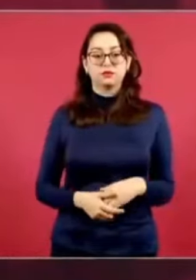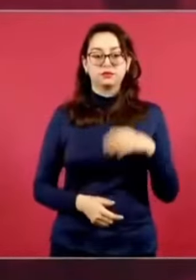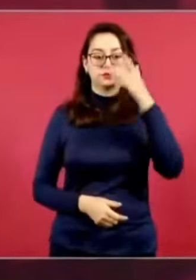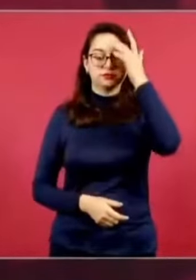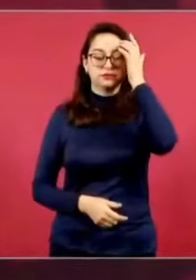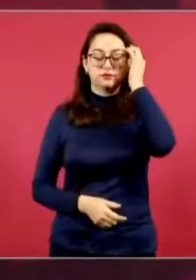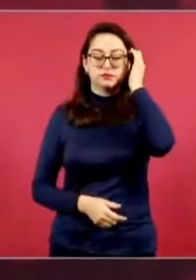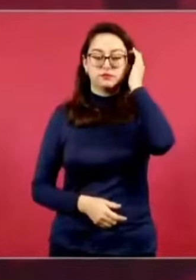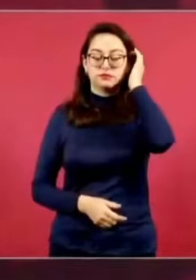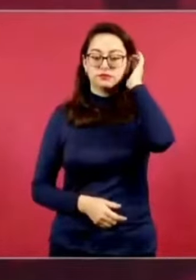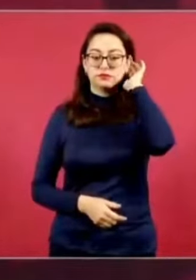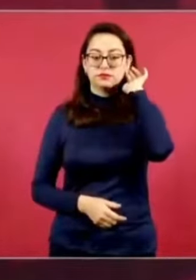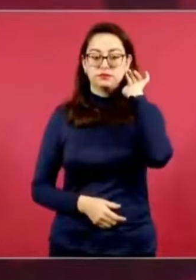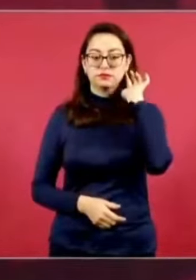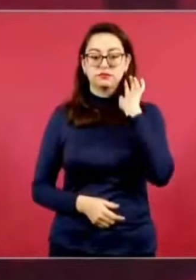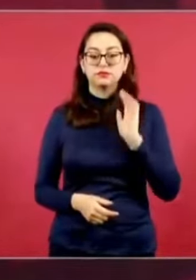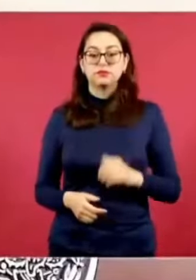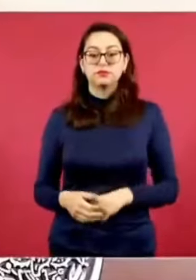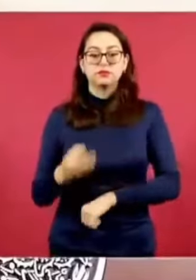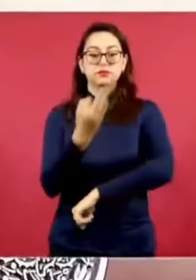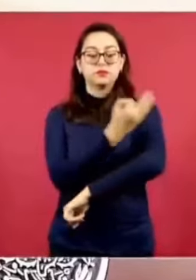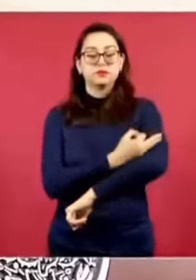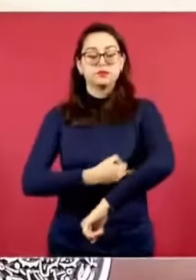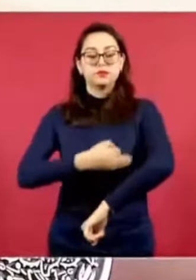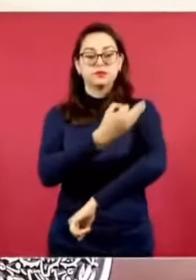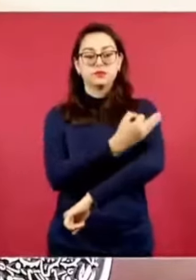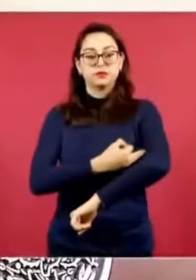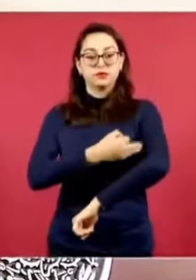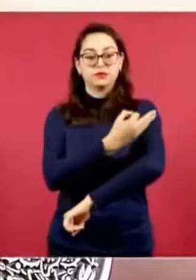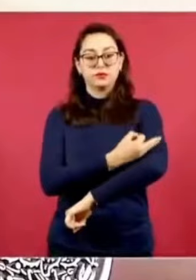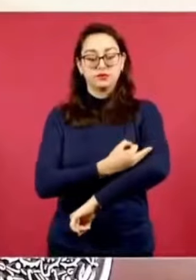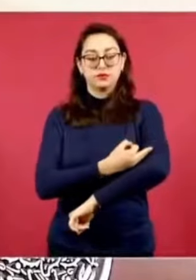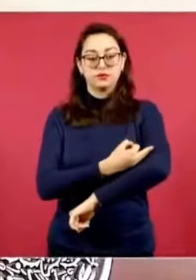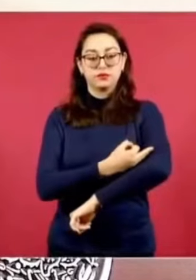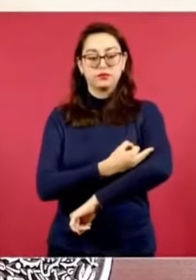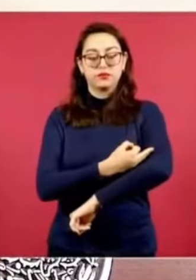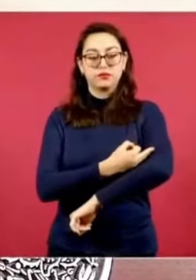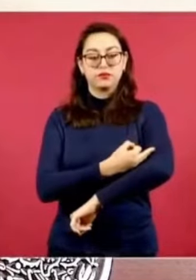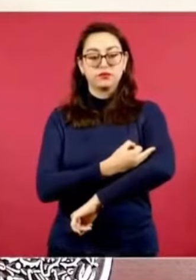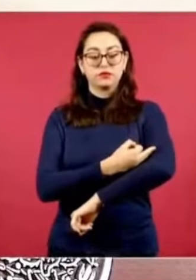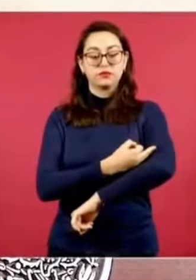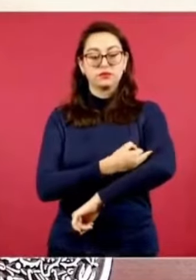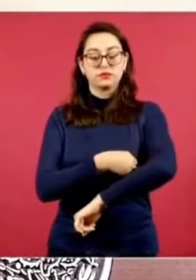Vamos a procurar que sea por la tarde para que